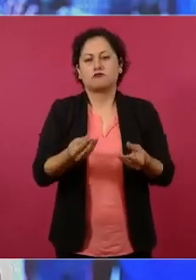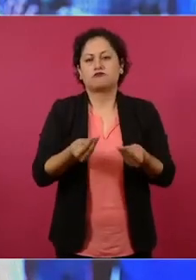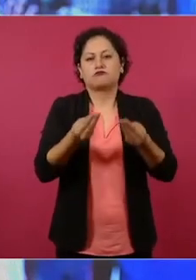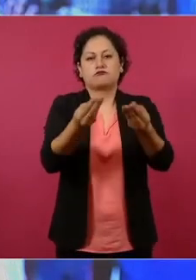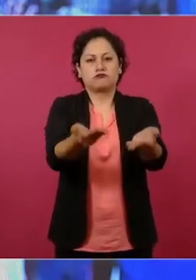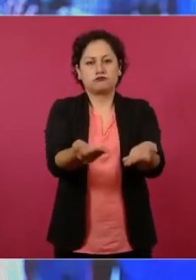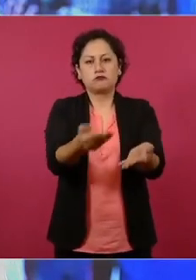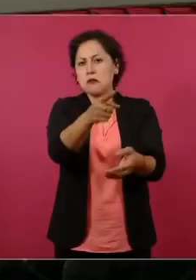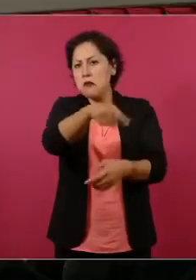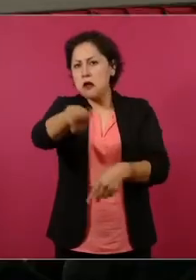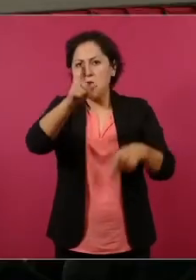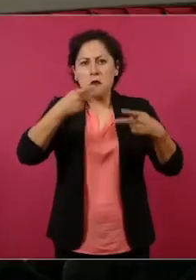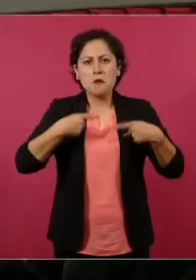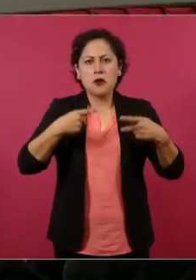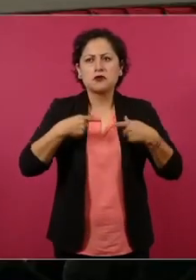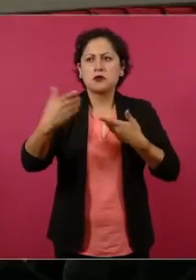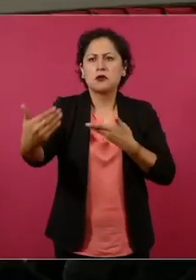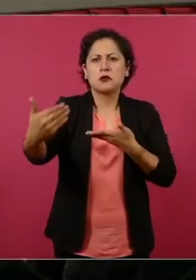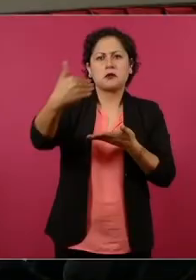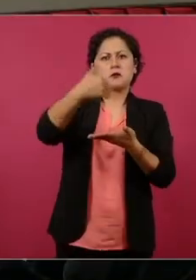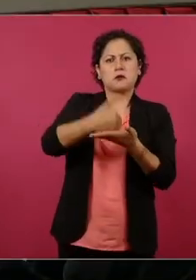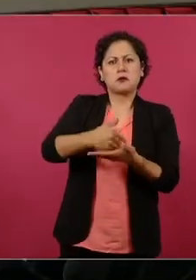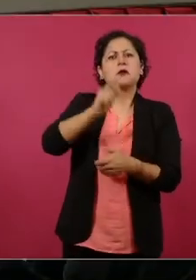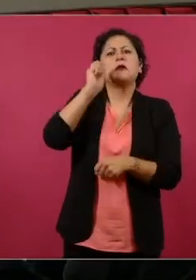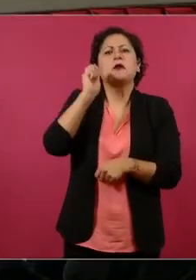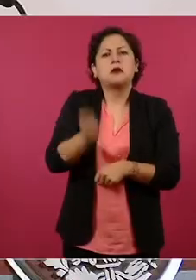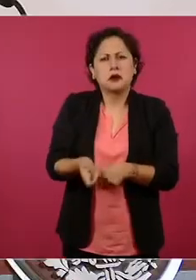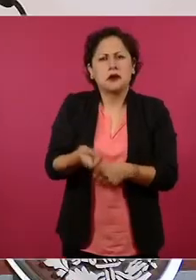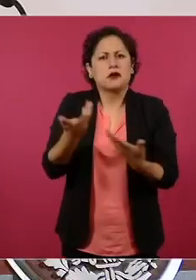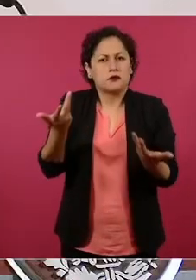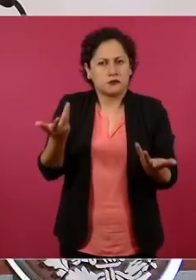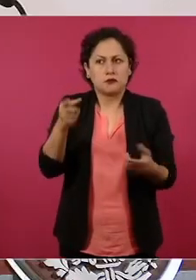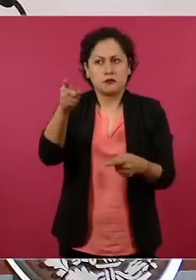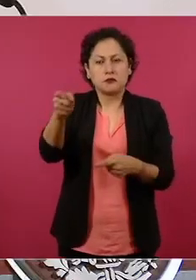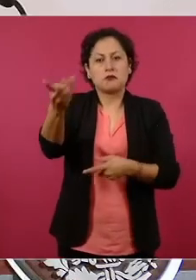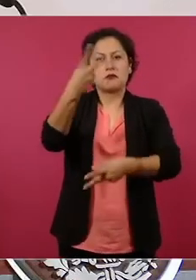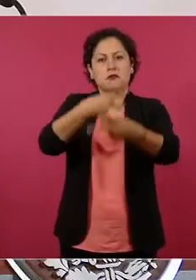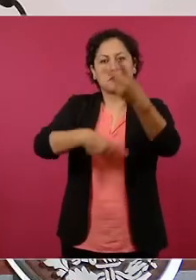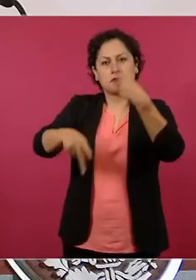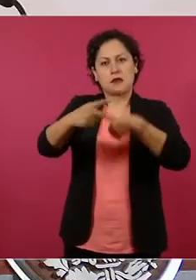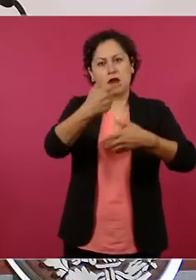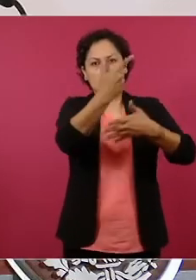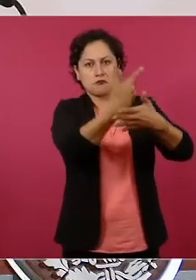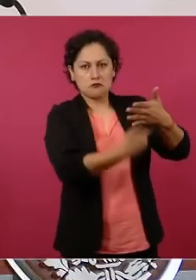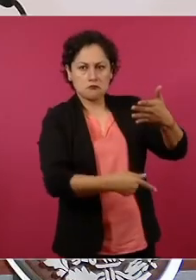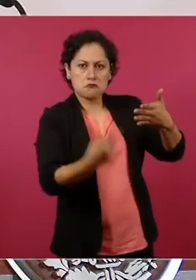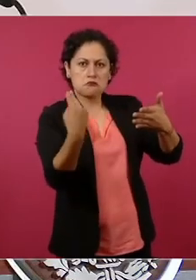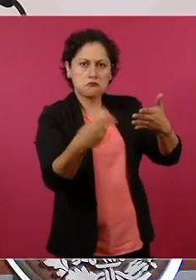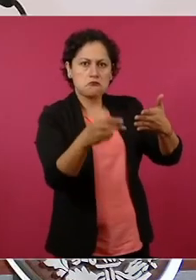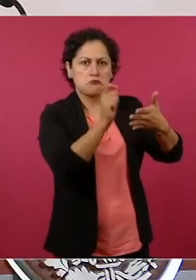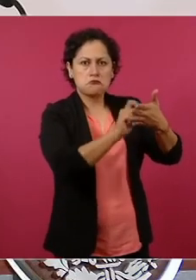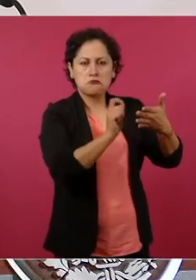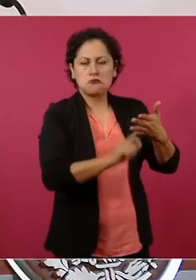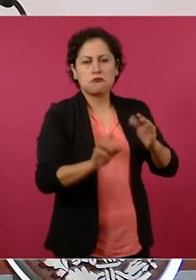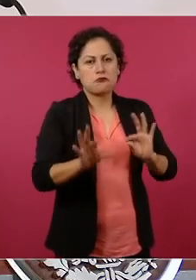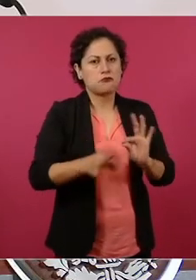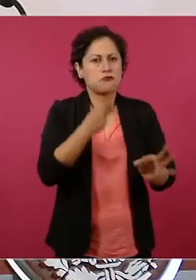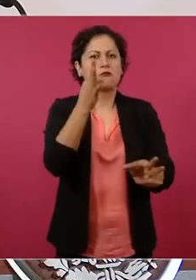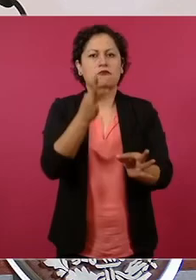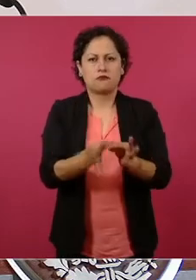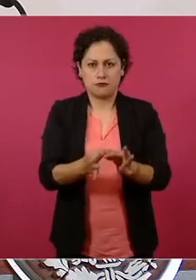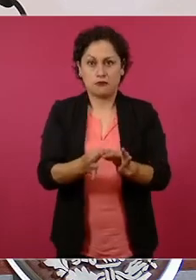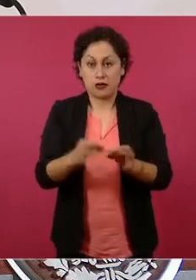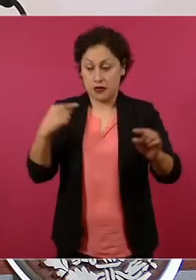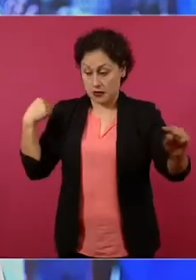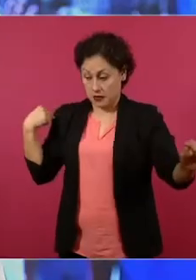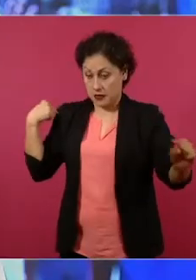datos en una lámina que tenemos aquí. A la fecha, desde el inicio de tianguis de bienestar